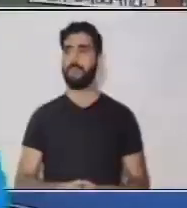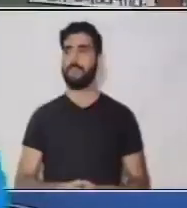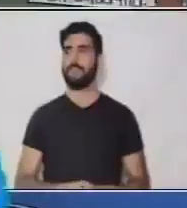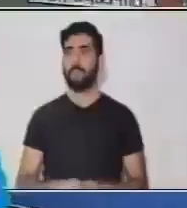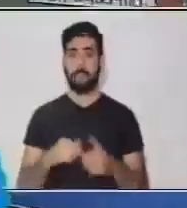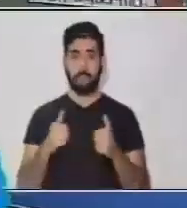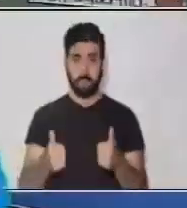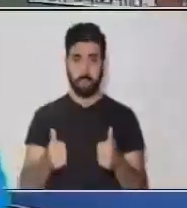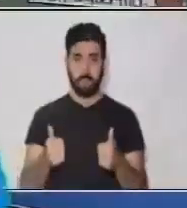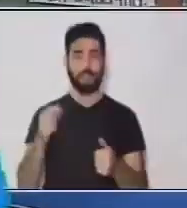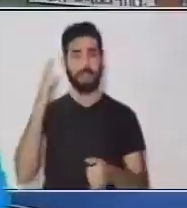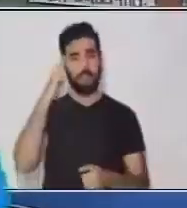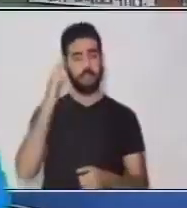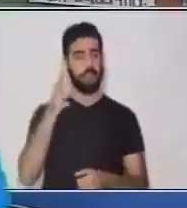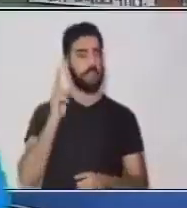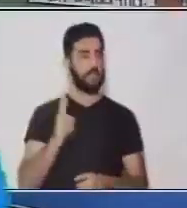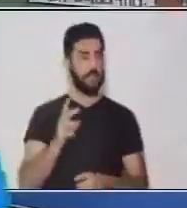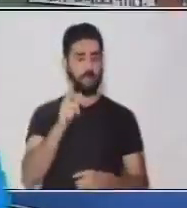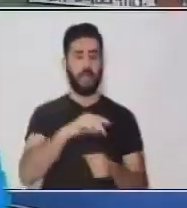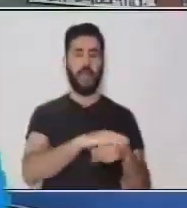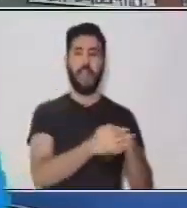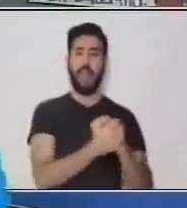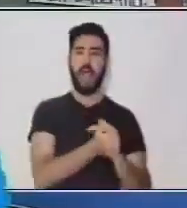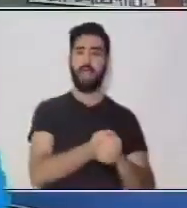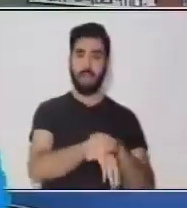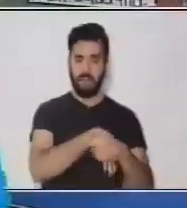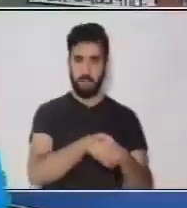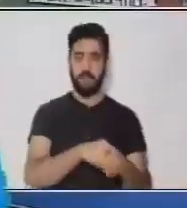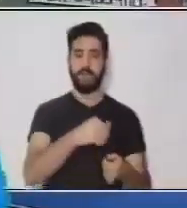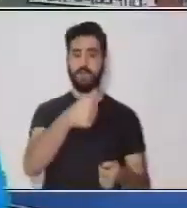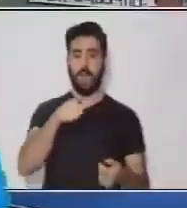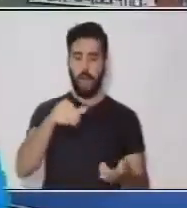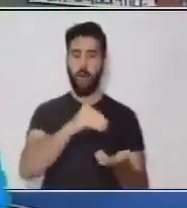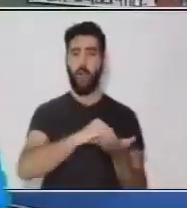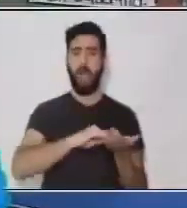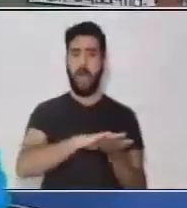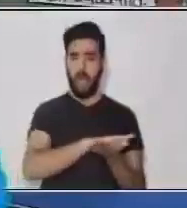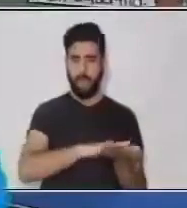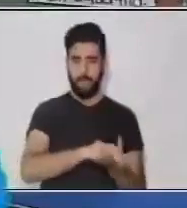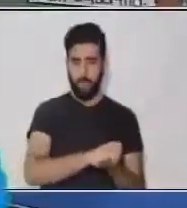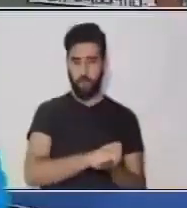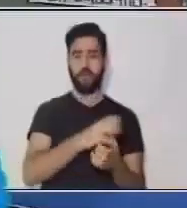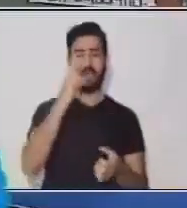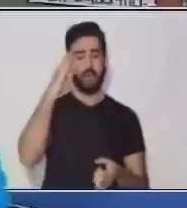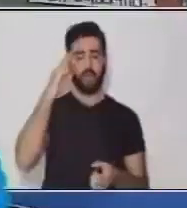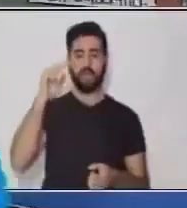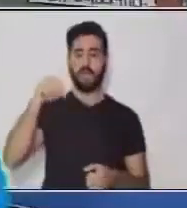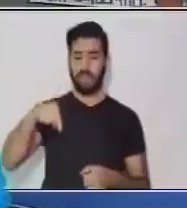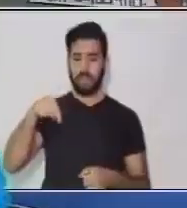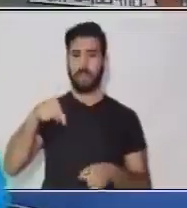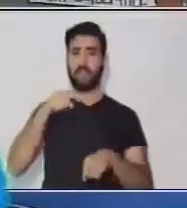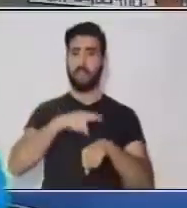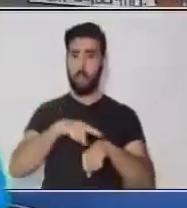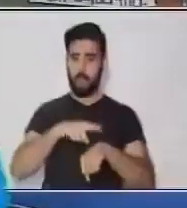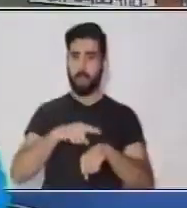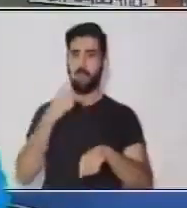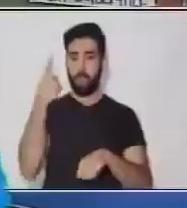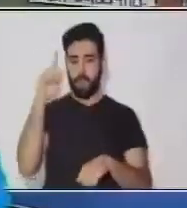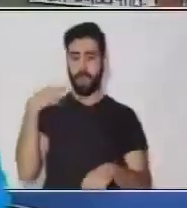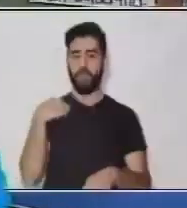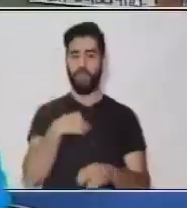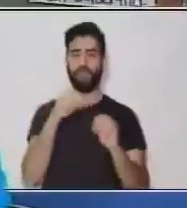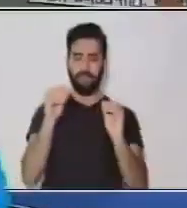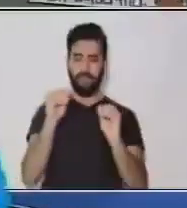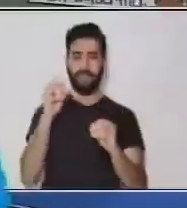recuerdo... Que laves tus manos constantemente con agua y jabón... Recuerda... Este es... Un punto de encuentro...